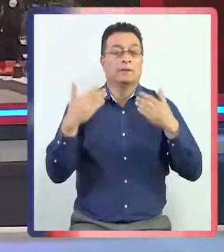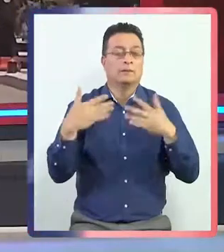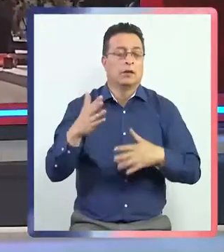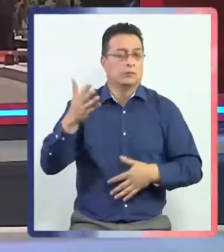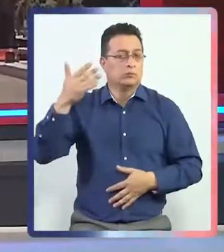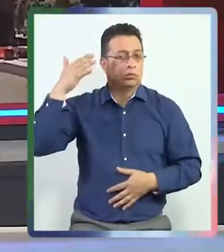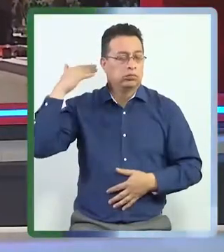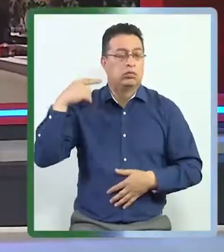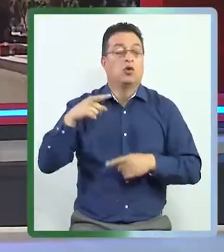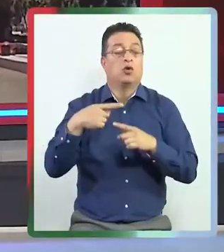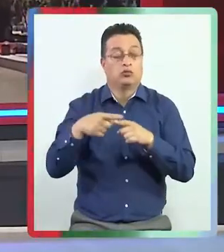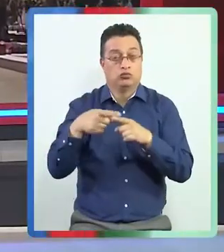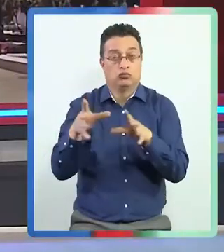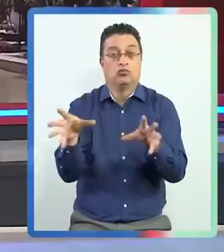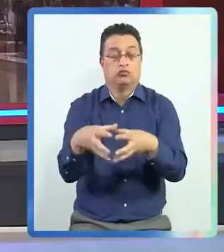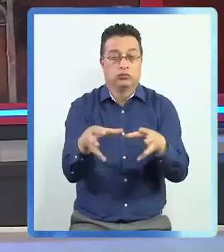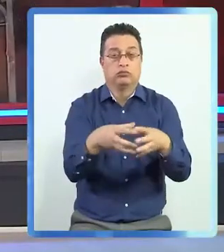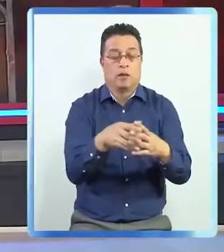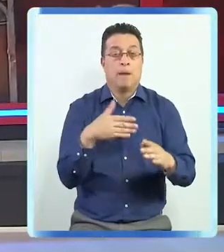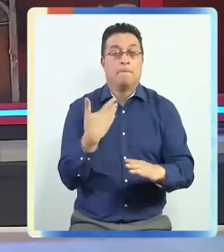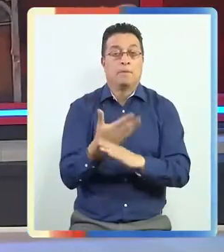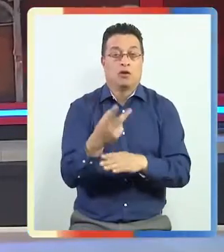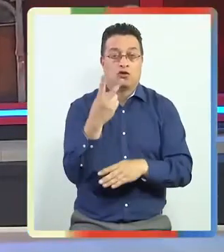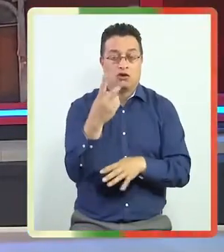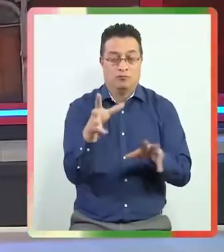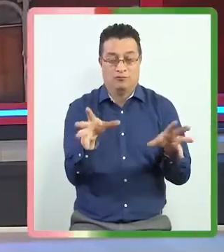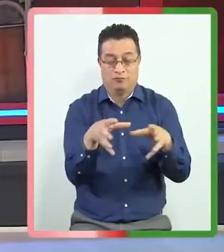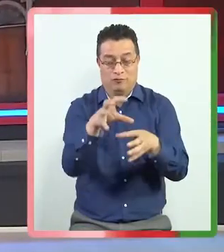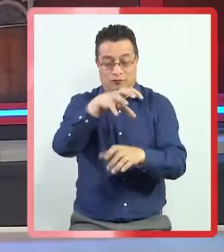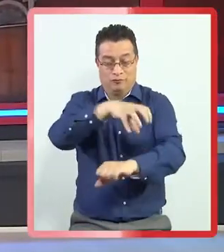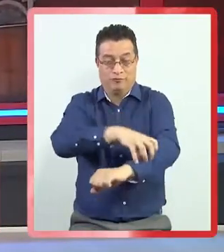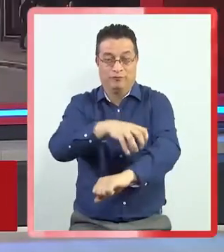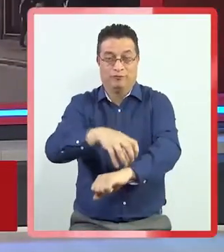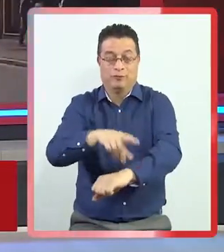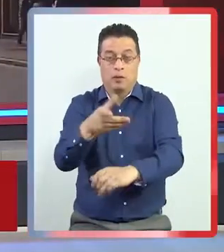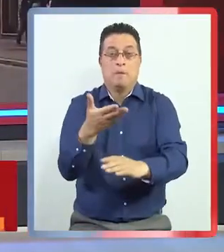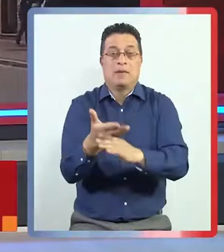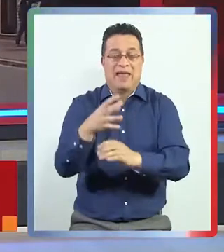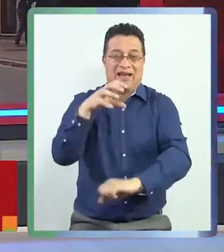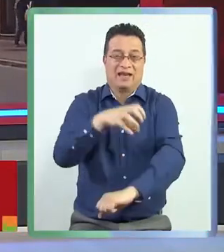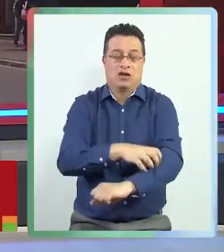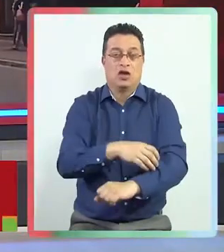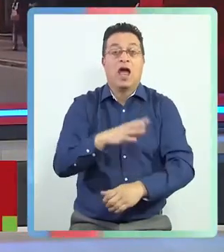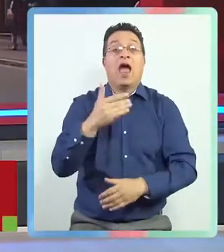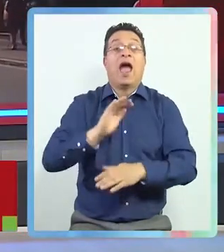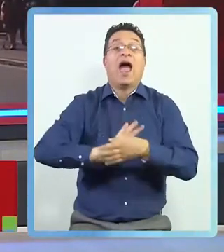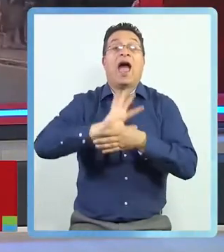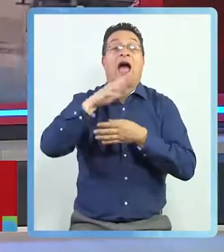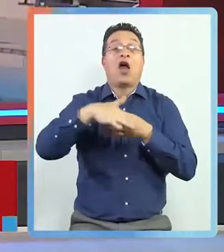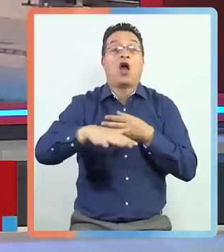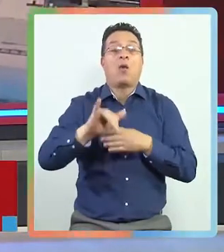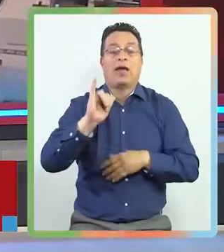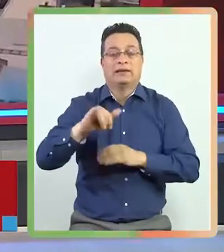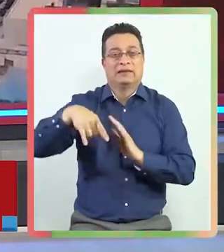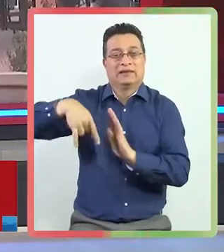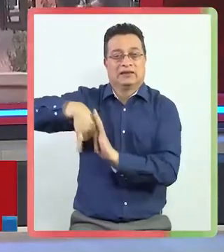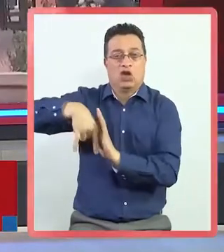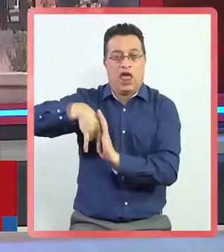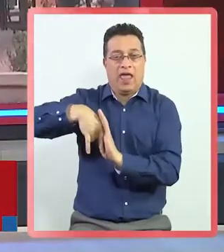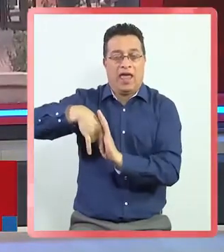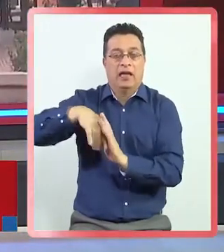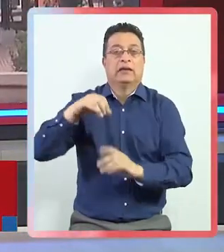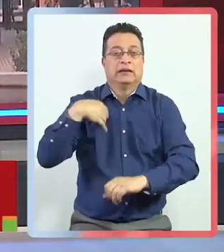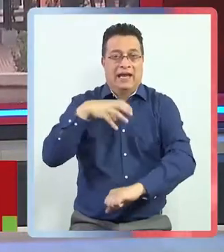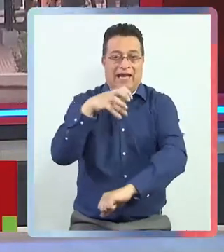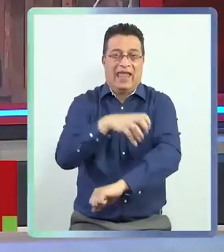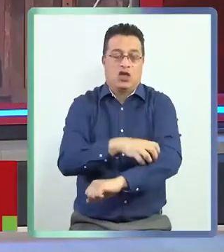Hace ya largo tiempo algunas organizaciones piden que dos zonas del país se conviertan en región, el Valle de Aconcagua y Chiloé. Hasta